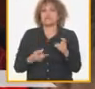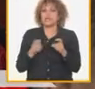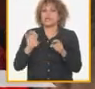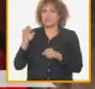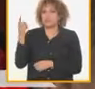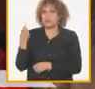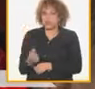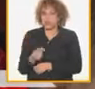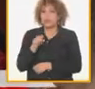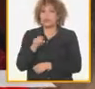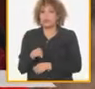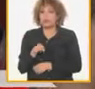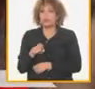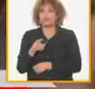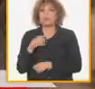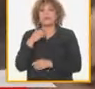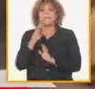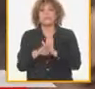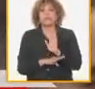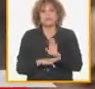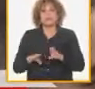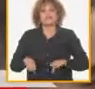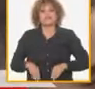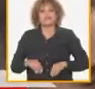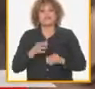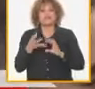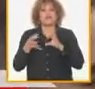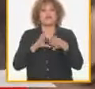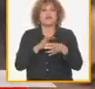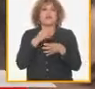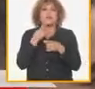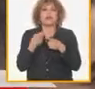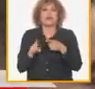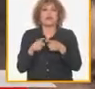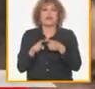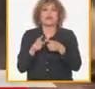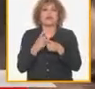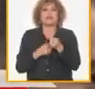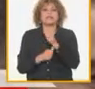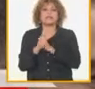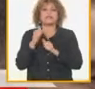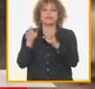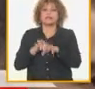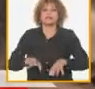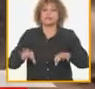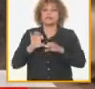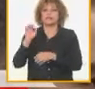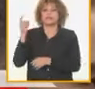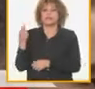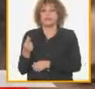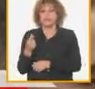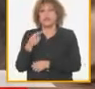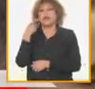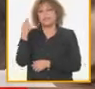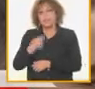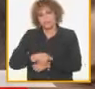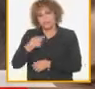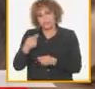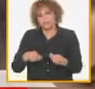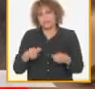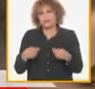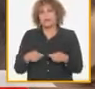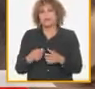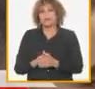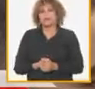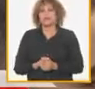tomando y adoptando medidas y estrategias que tienen que revertir toda la situación de la economía indiscutiblemente también de la